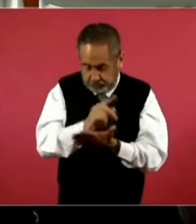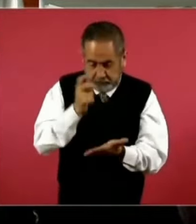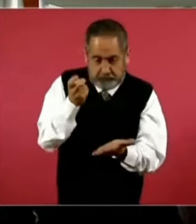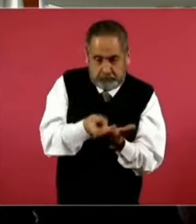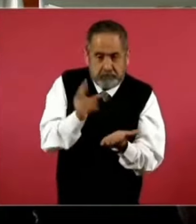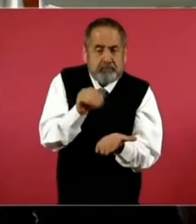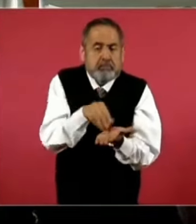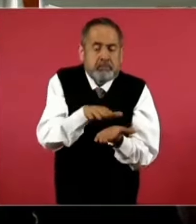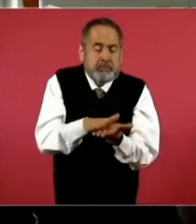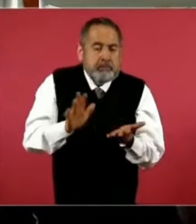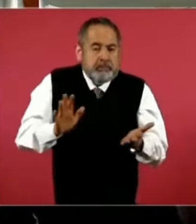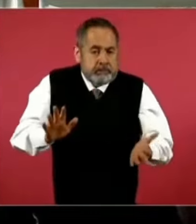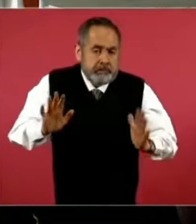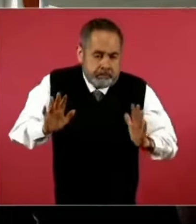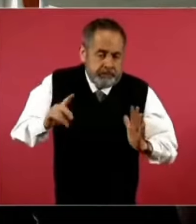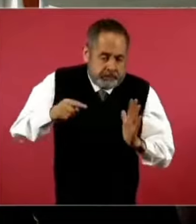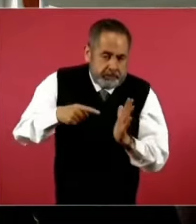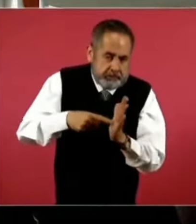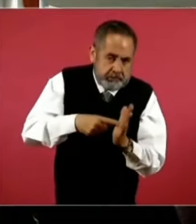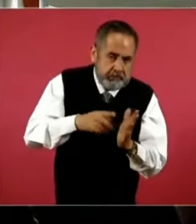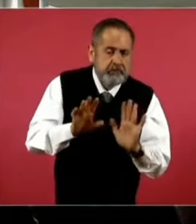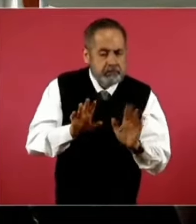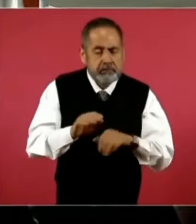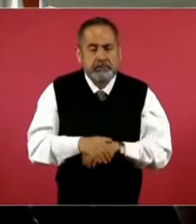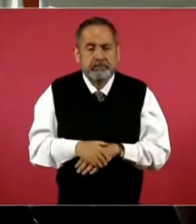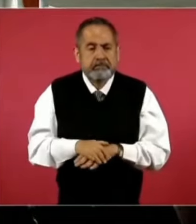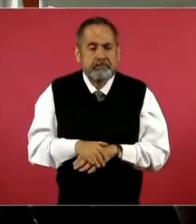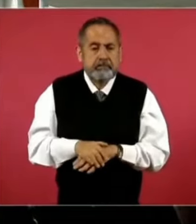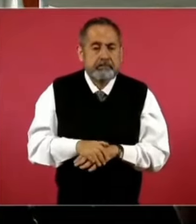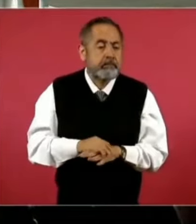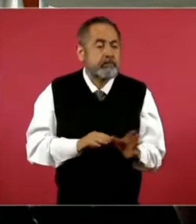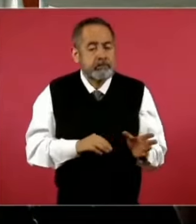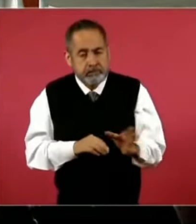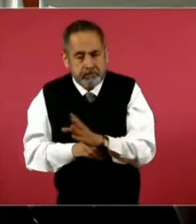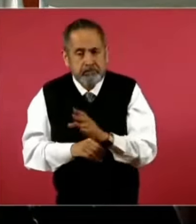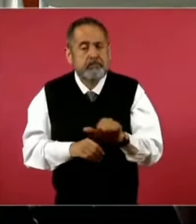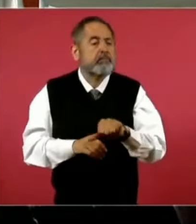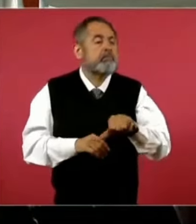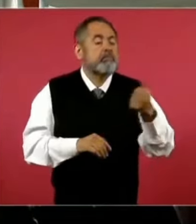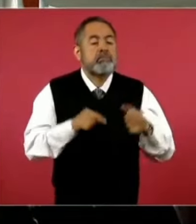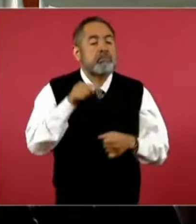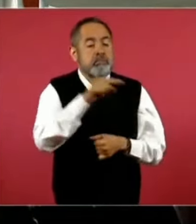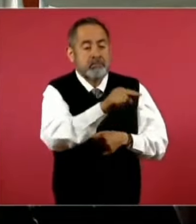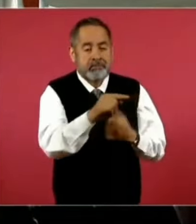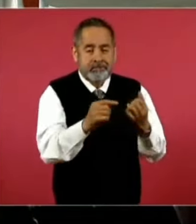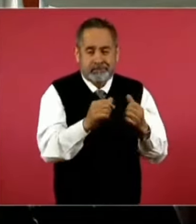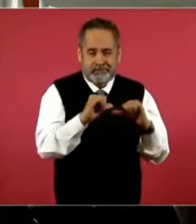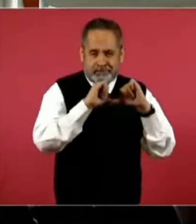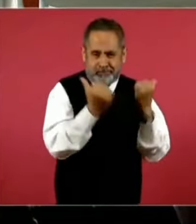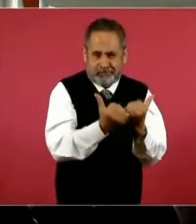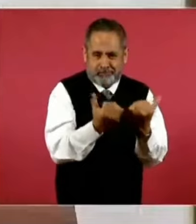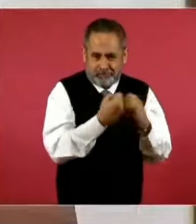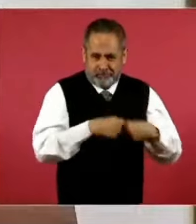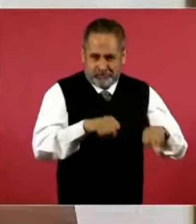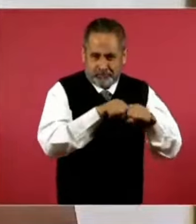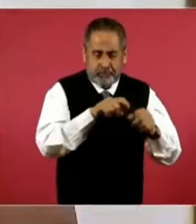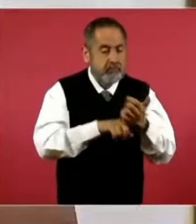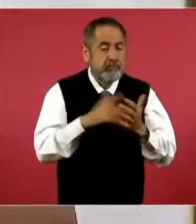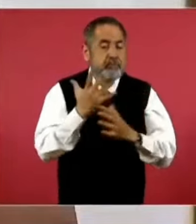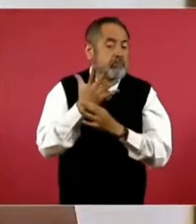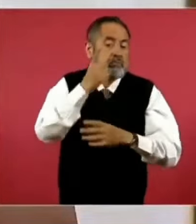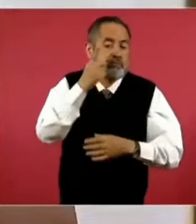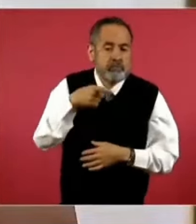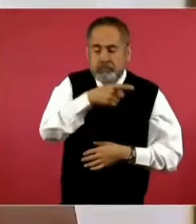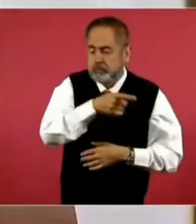Y por el otro lado, estas empresas aseguradoras sostienen que